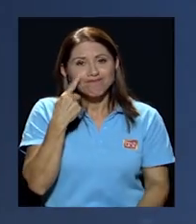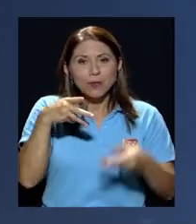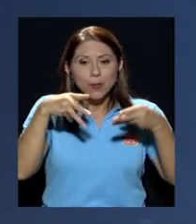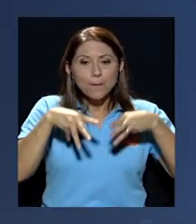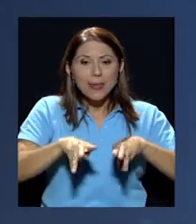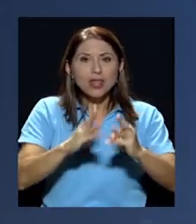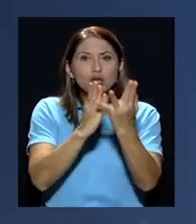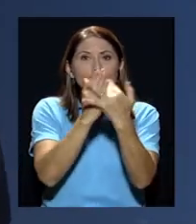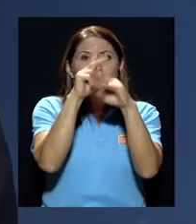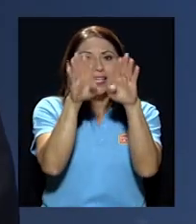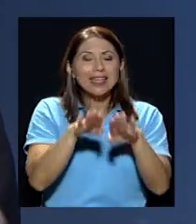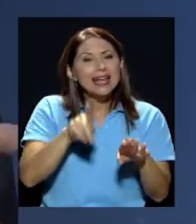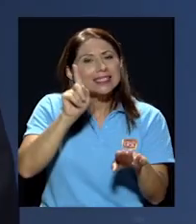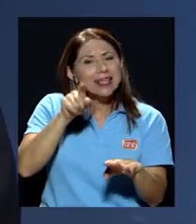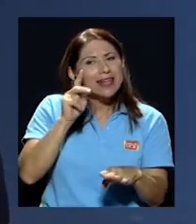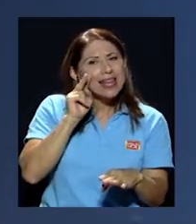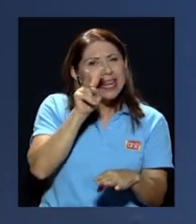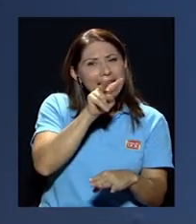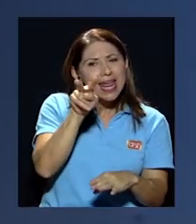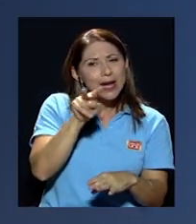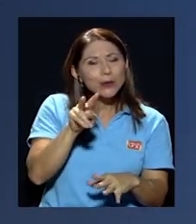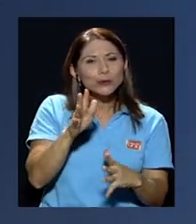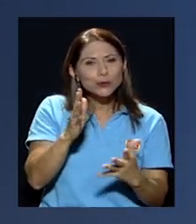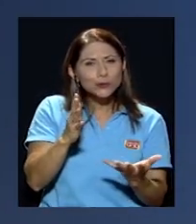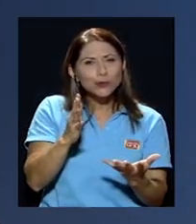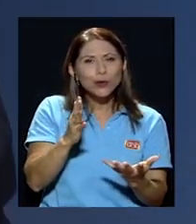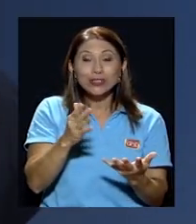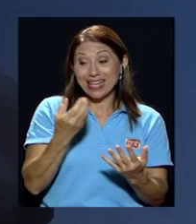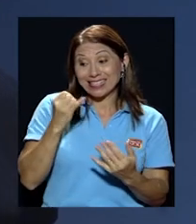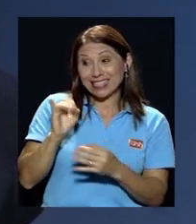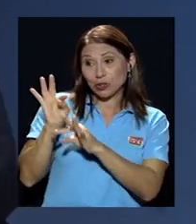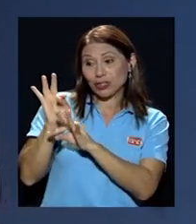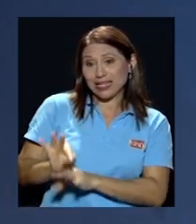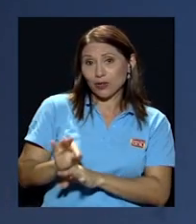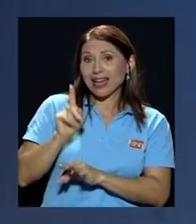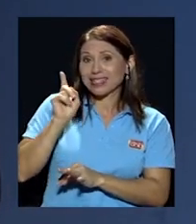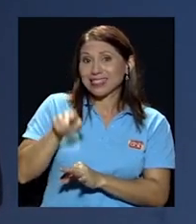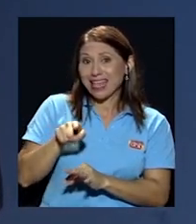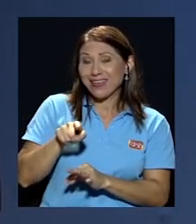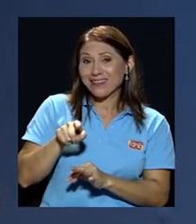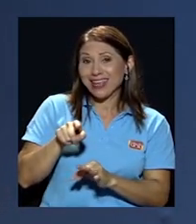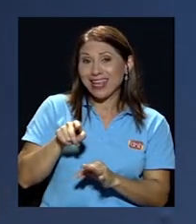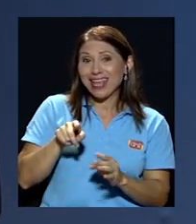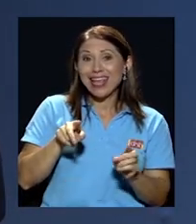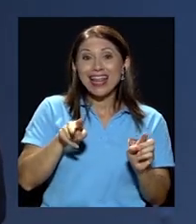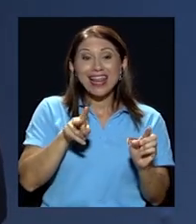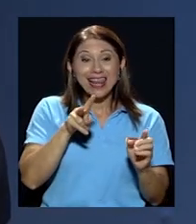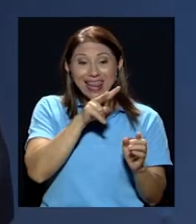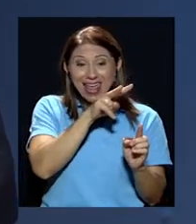digitales hay que leerlos si los medios tradicionales hay que leer recto en líneas torcidas